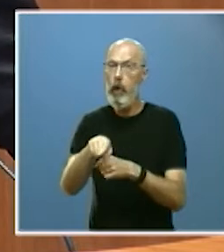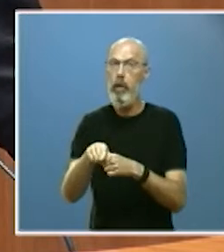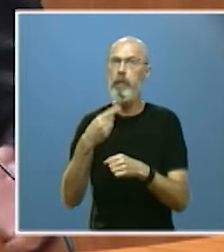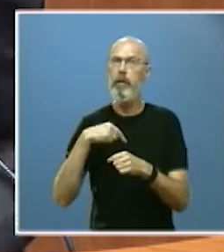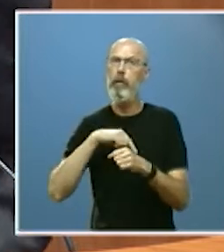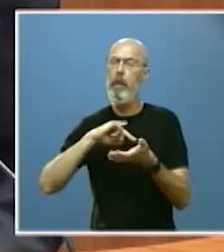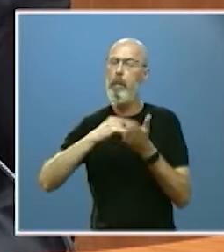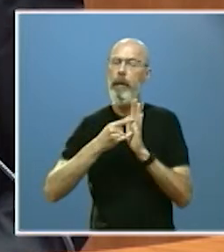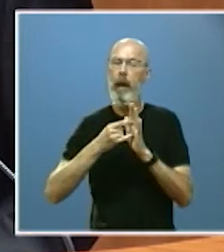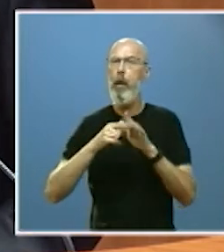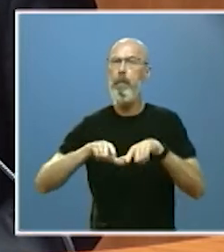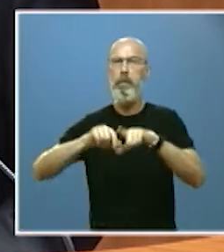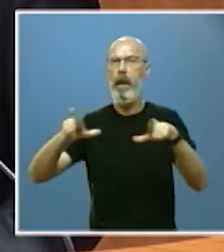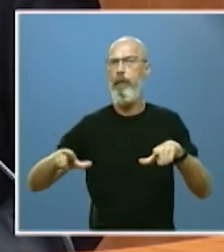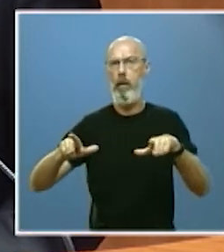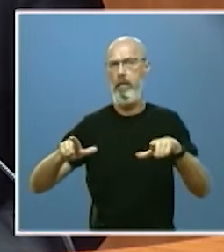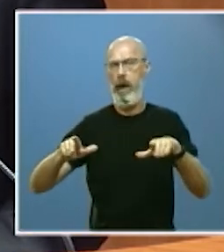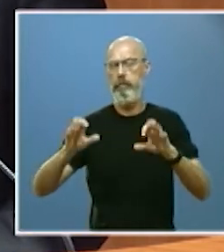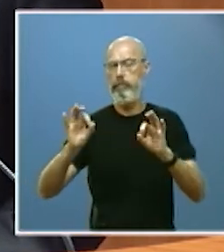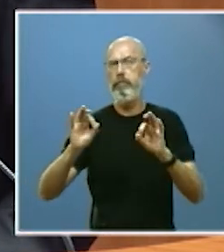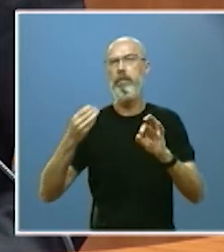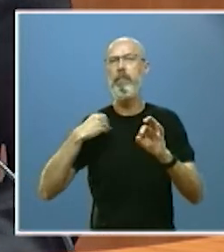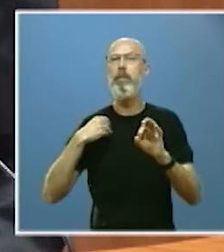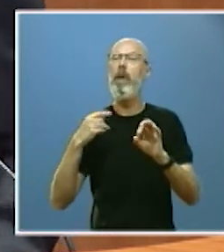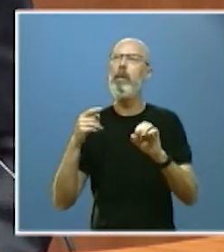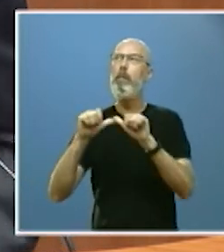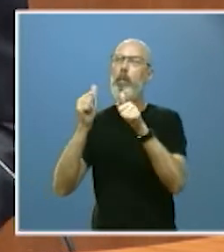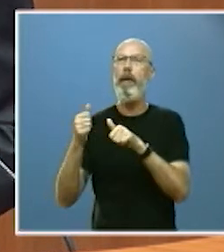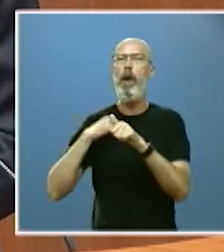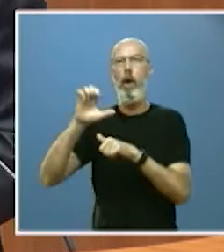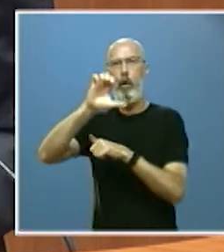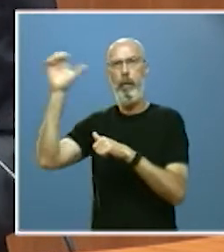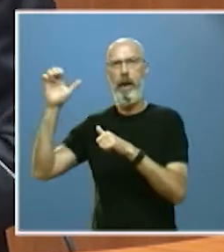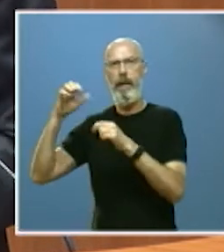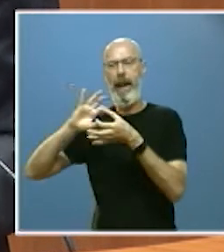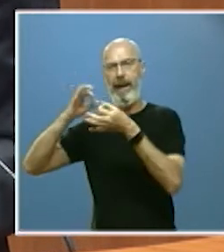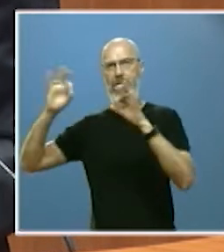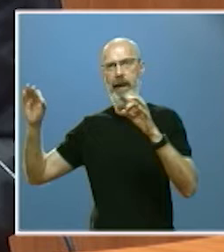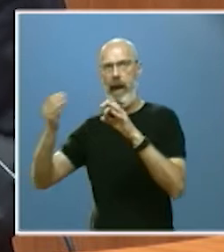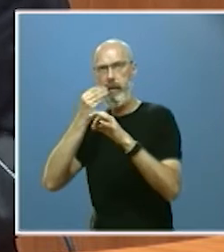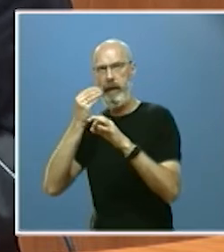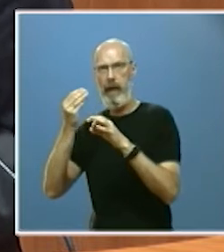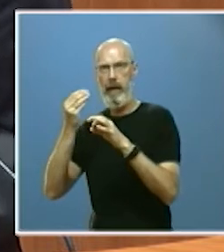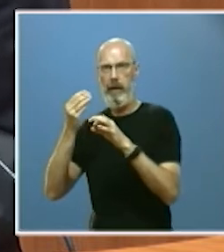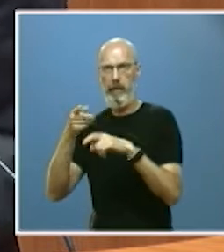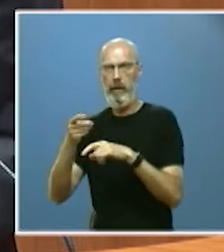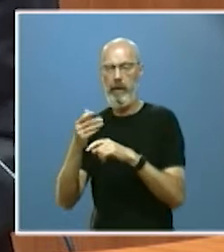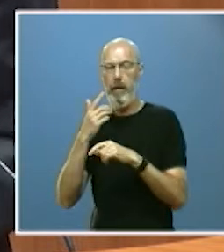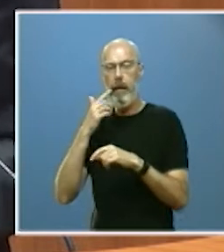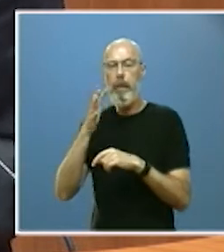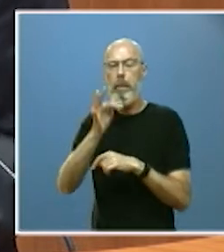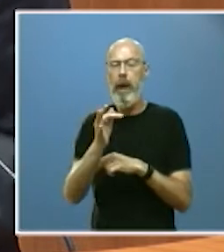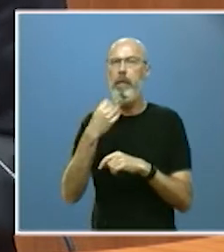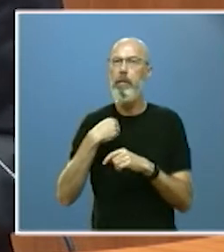inspirado en la Directiva Europea de la Cadena Alimentaria y basado en el consenso y participación de los tres